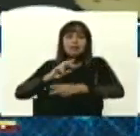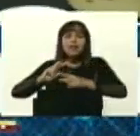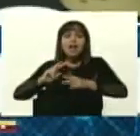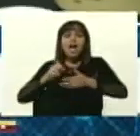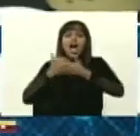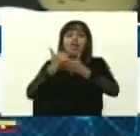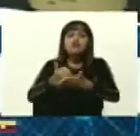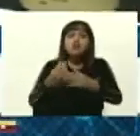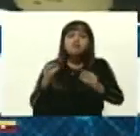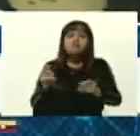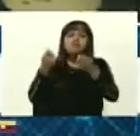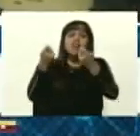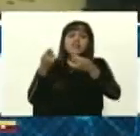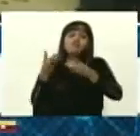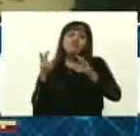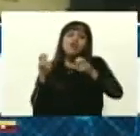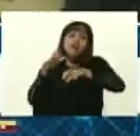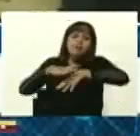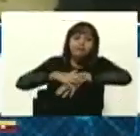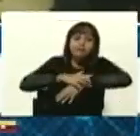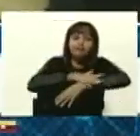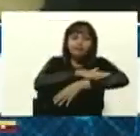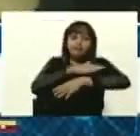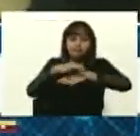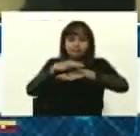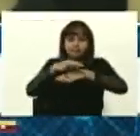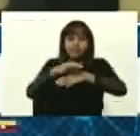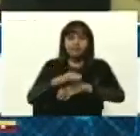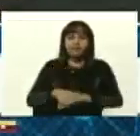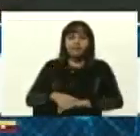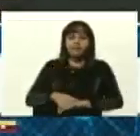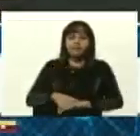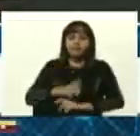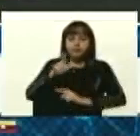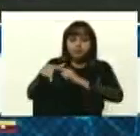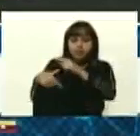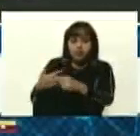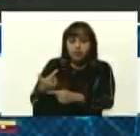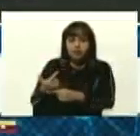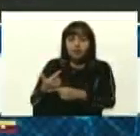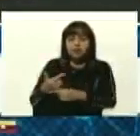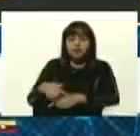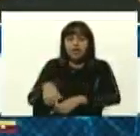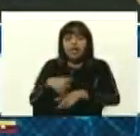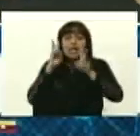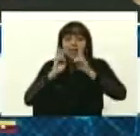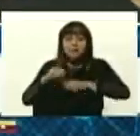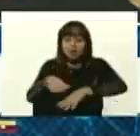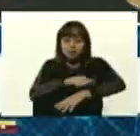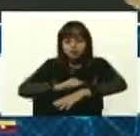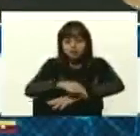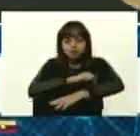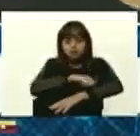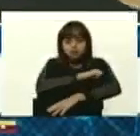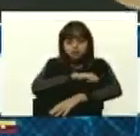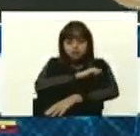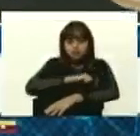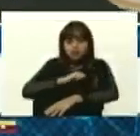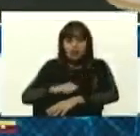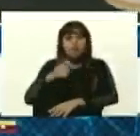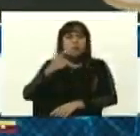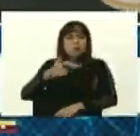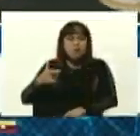de piel. Correcto. Entonces, se aplica, después que se hacía bien las zonas afectadas, sobre todo con estas personas